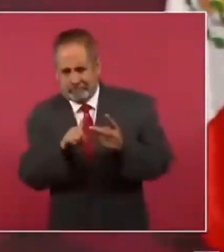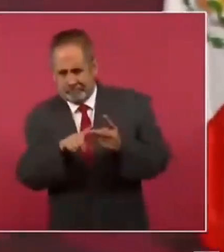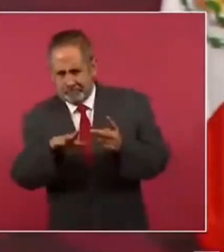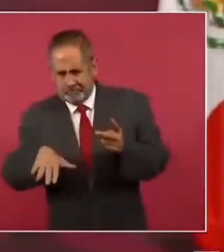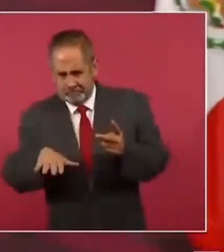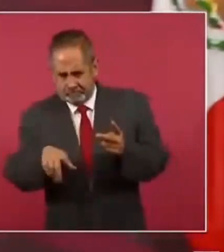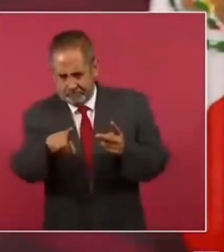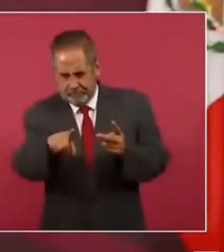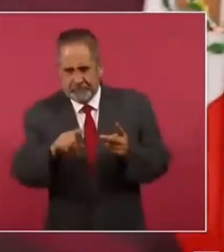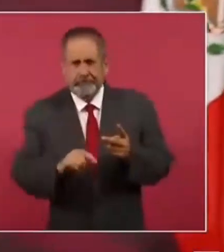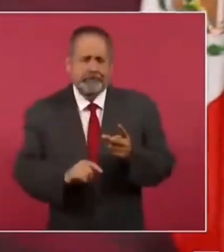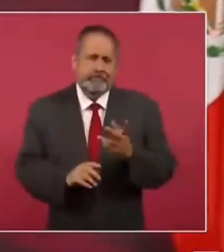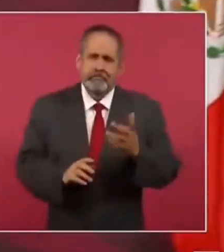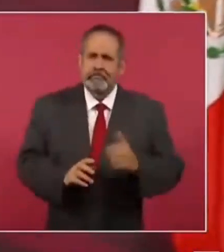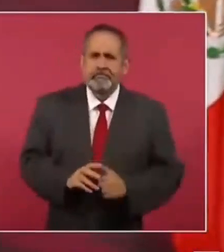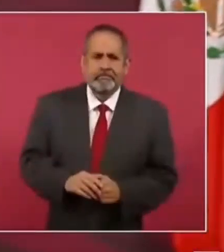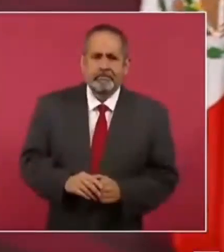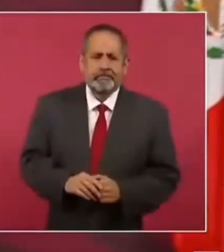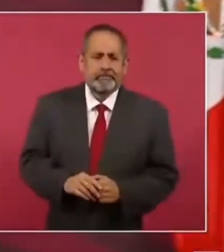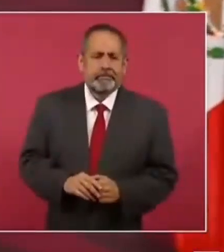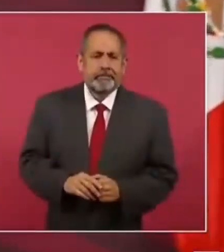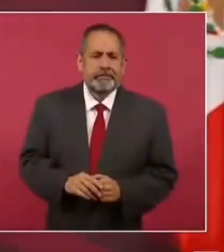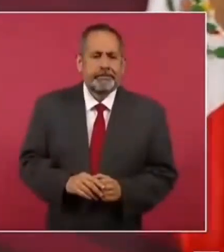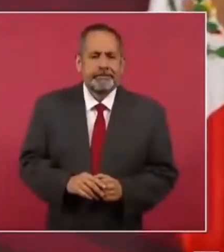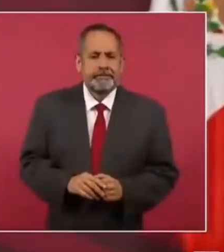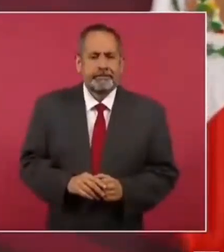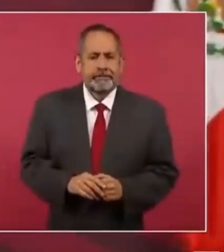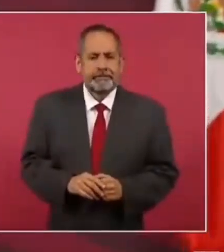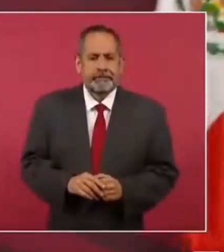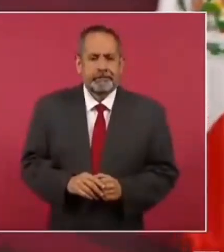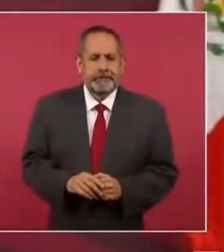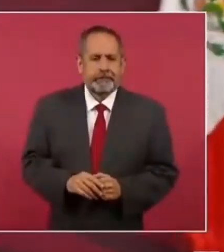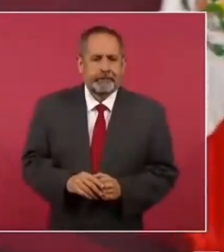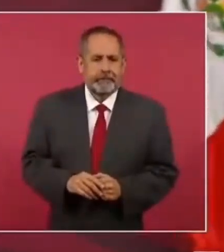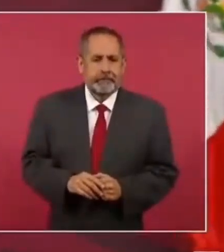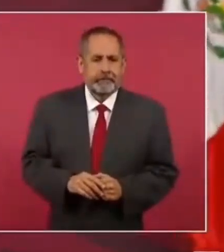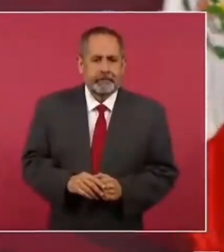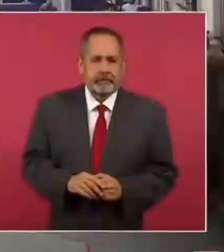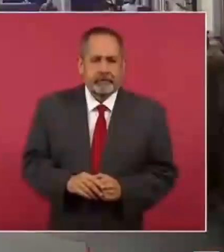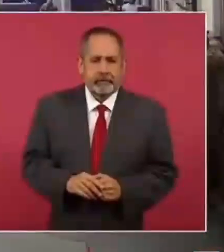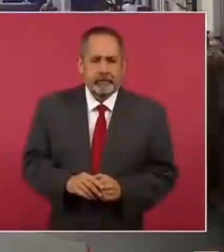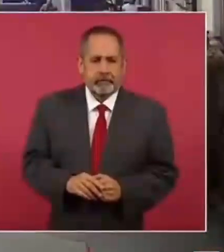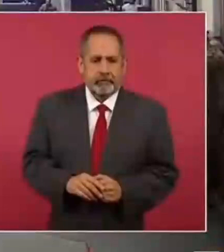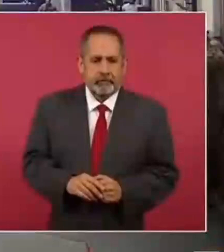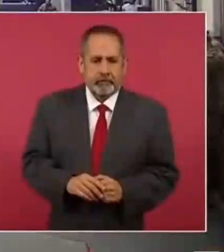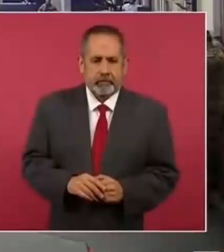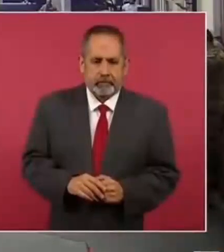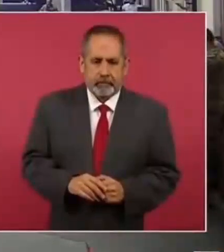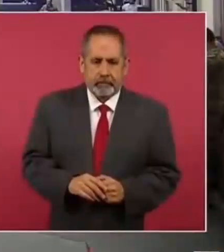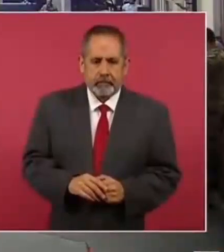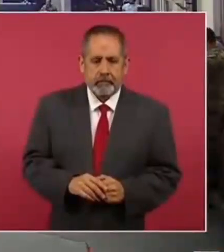de que hicieron,